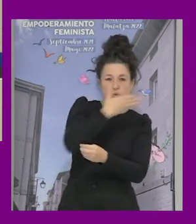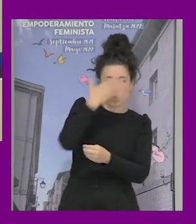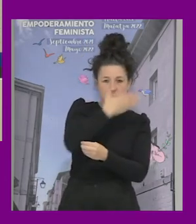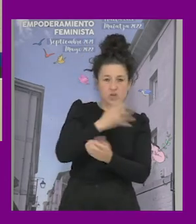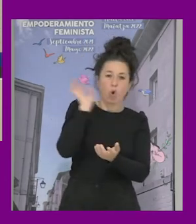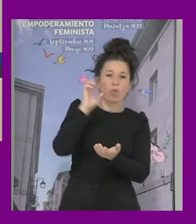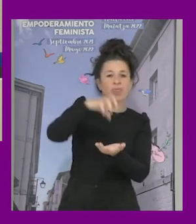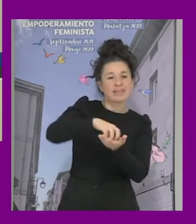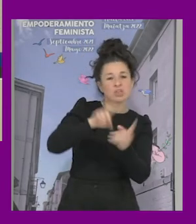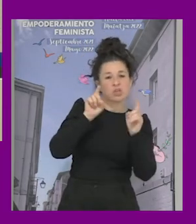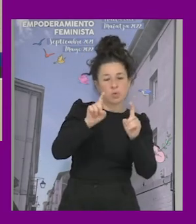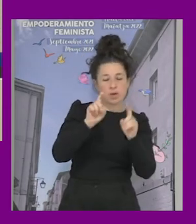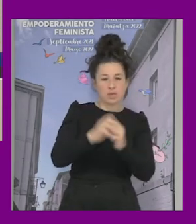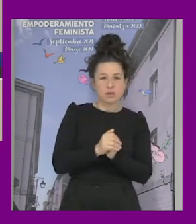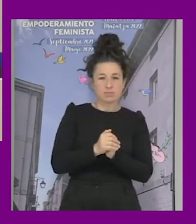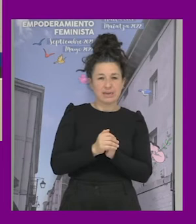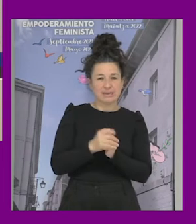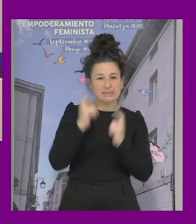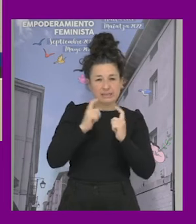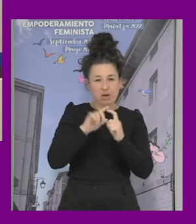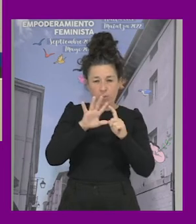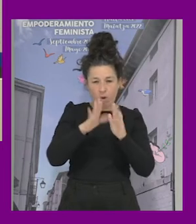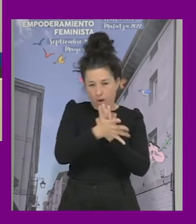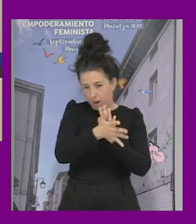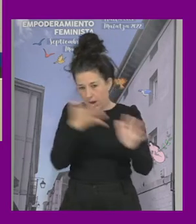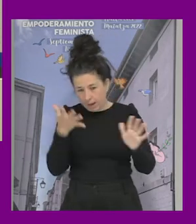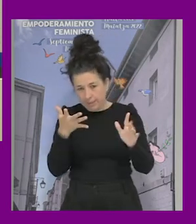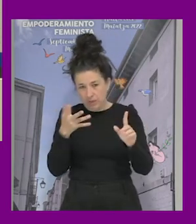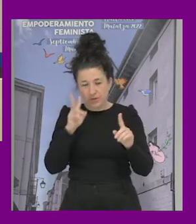para ir rápido y viendo la experiencia en nuestro contexto